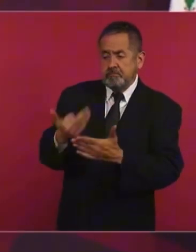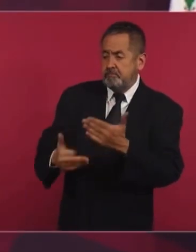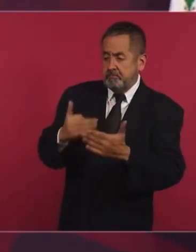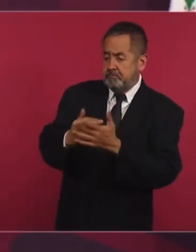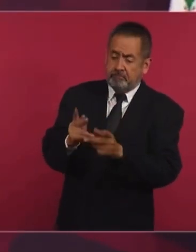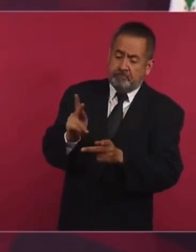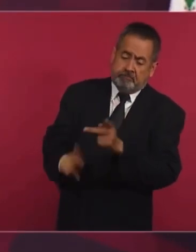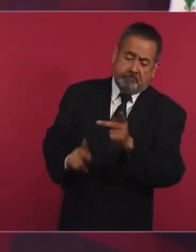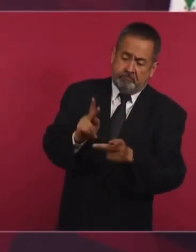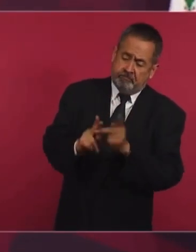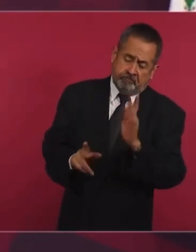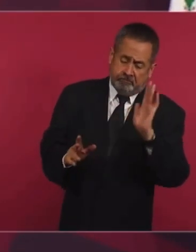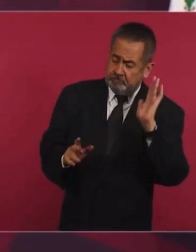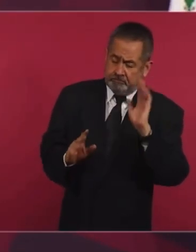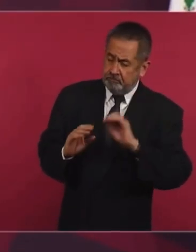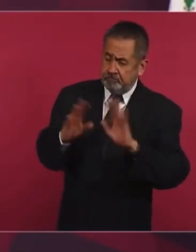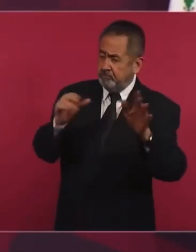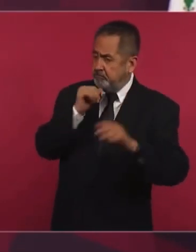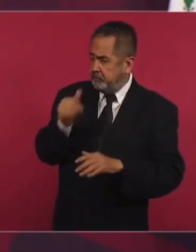porque no